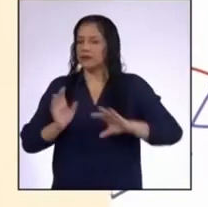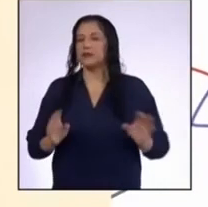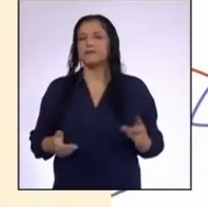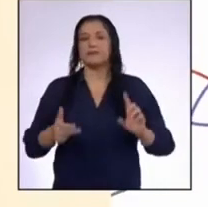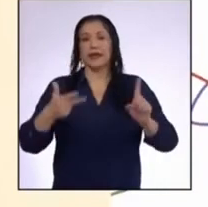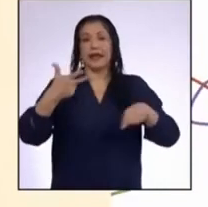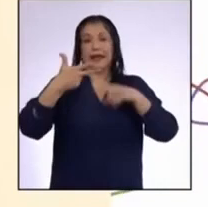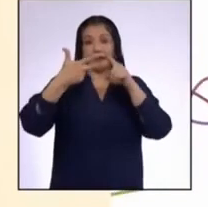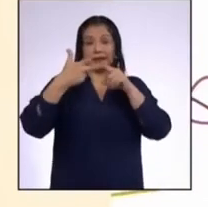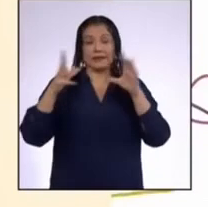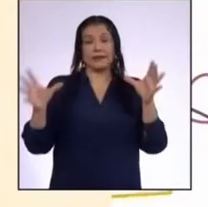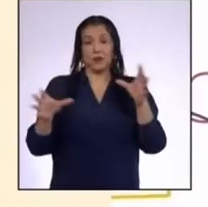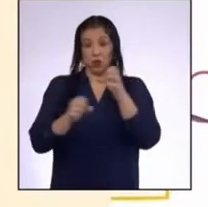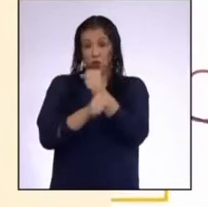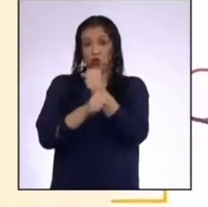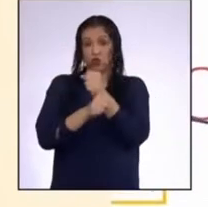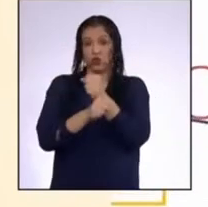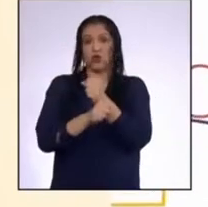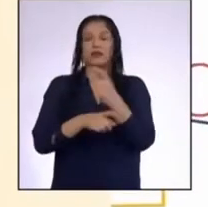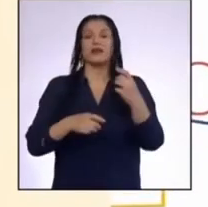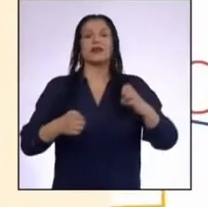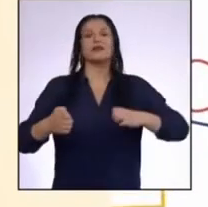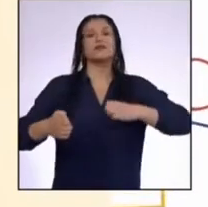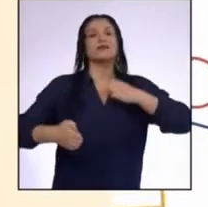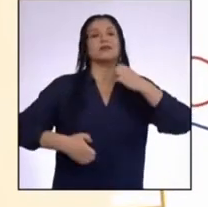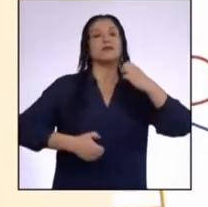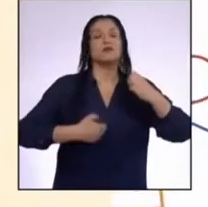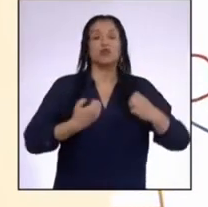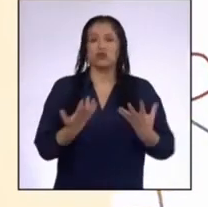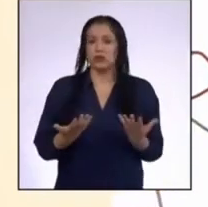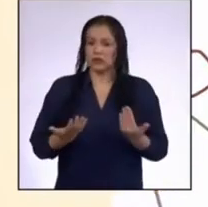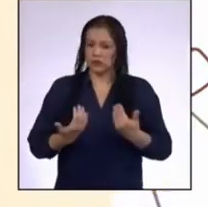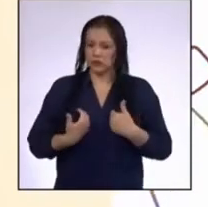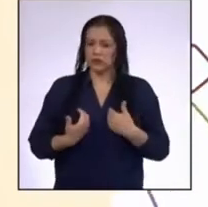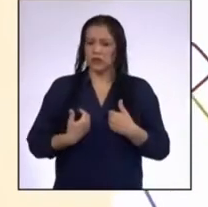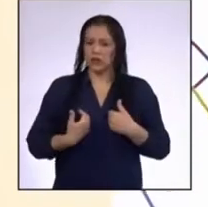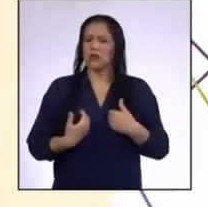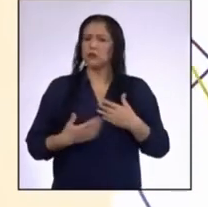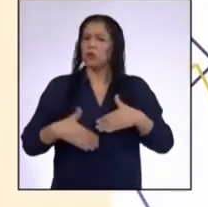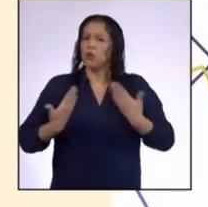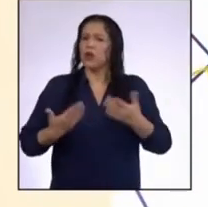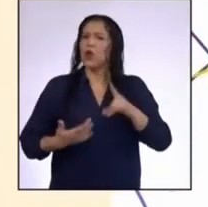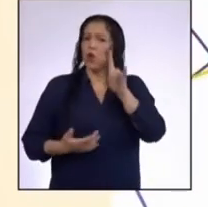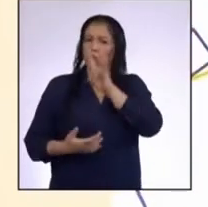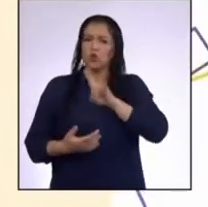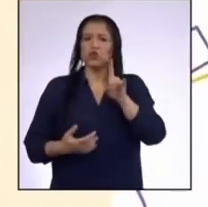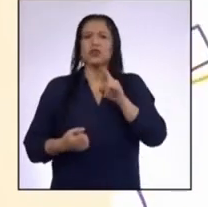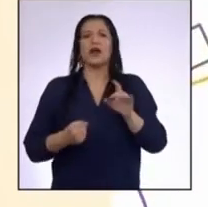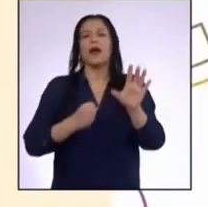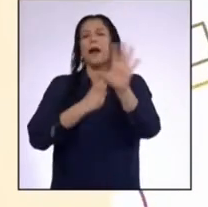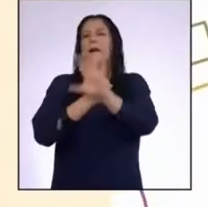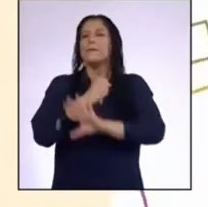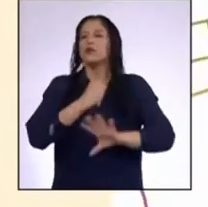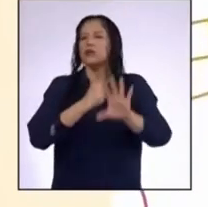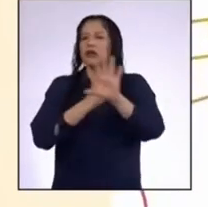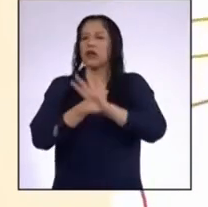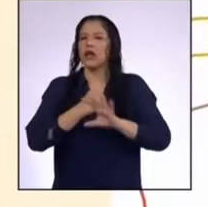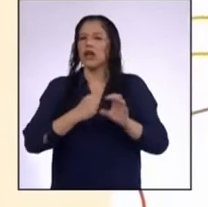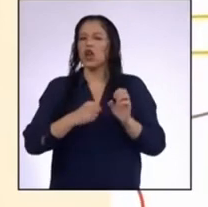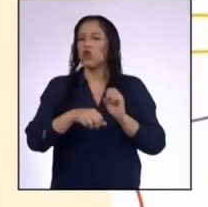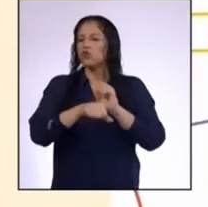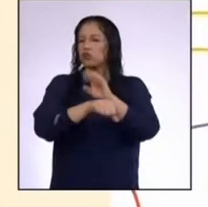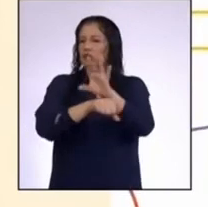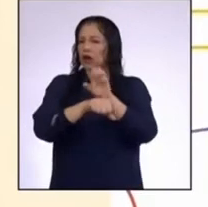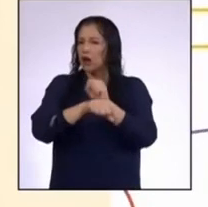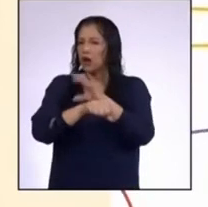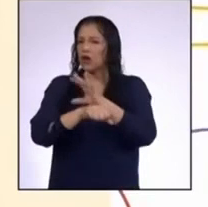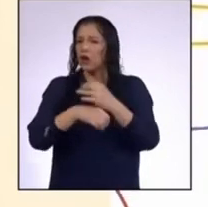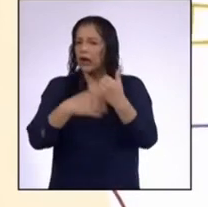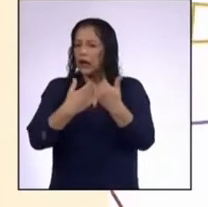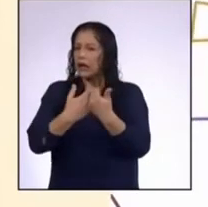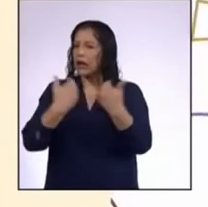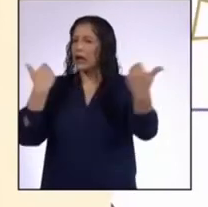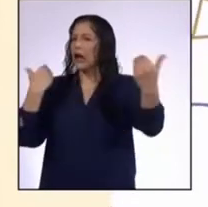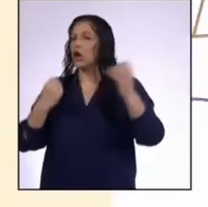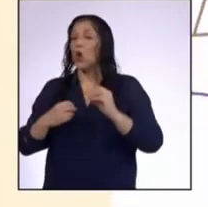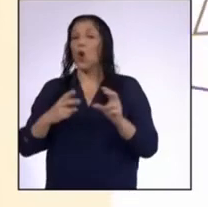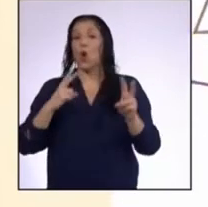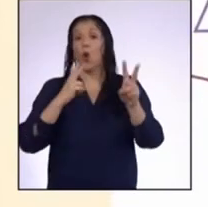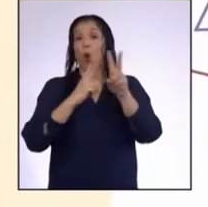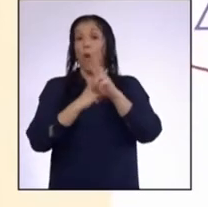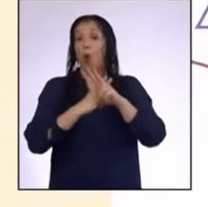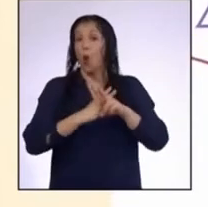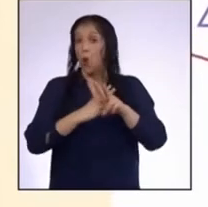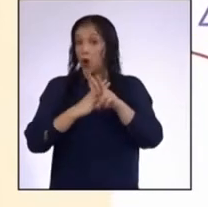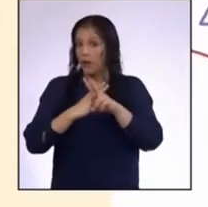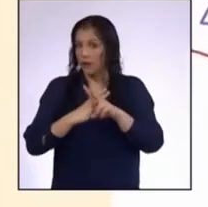tercera conclusión es que las emociones tienen una utilidad Ya sea protegernos, orientarnos, alejarnos o